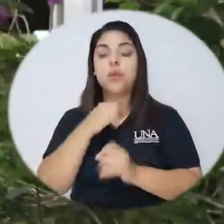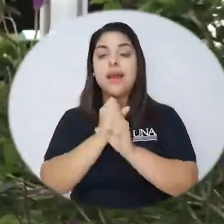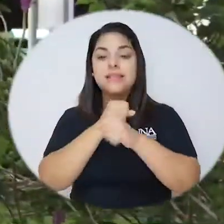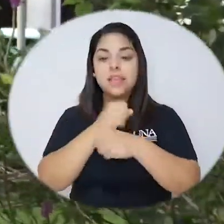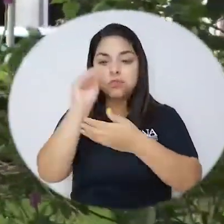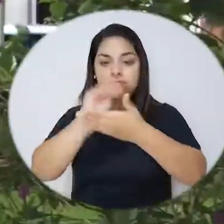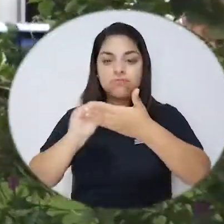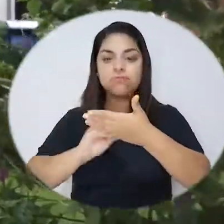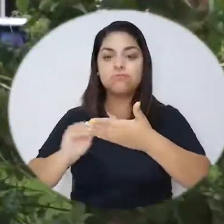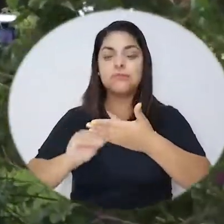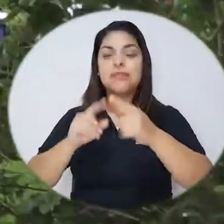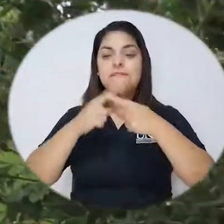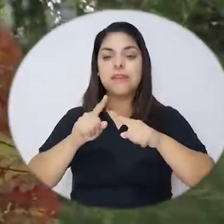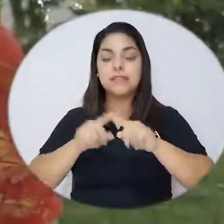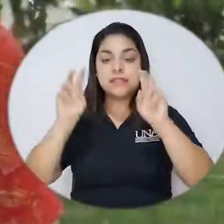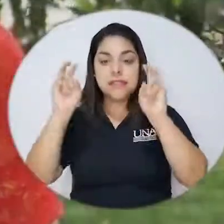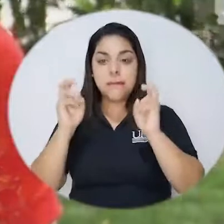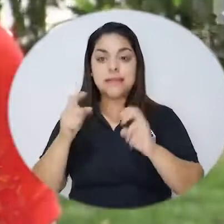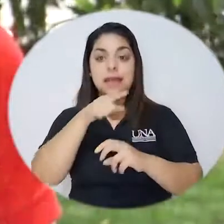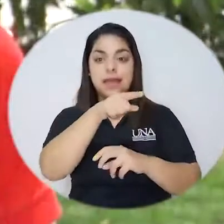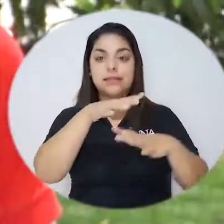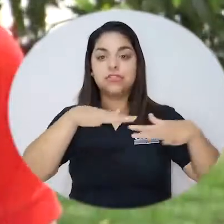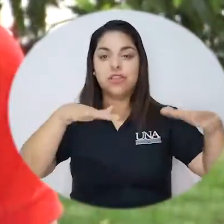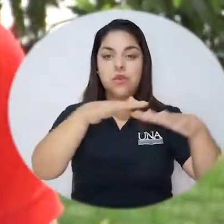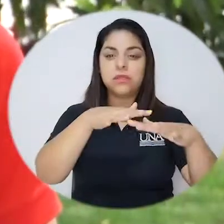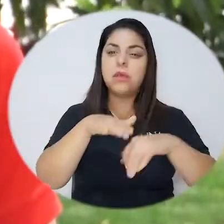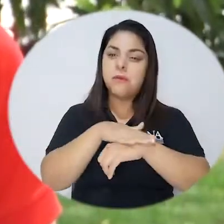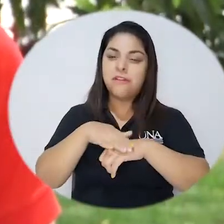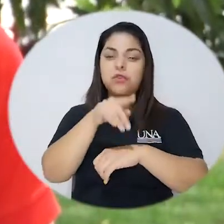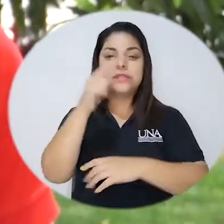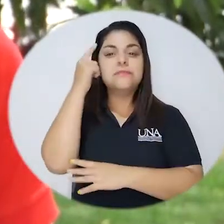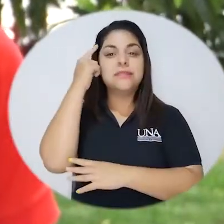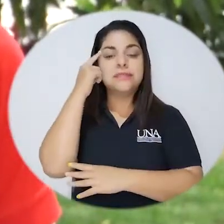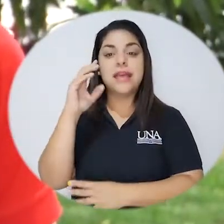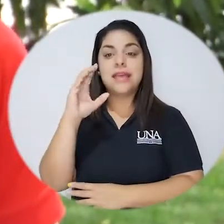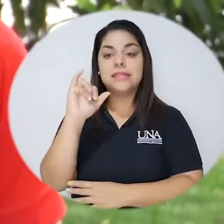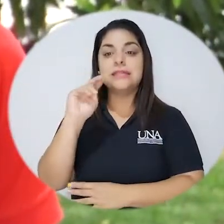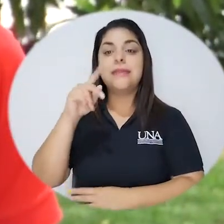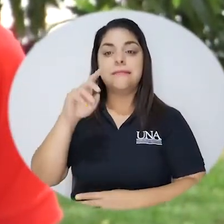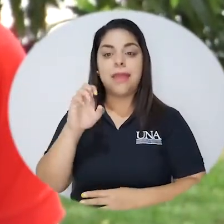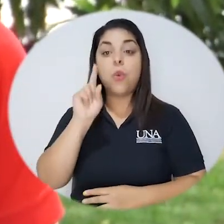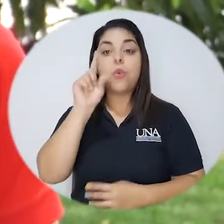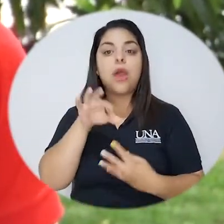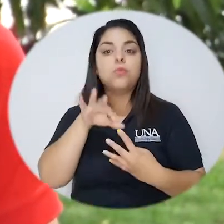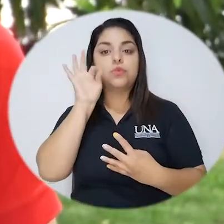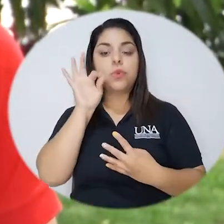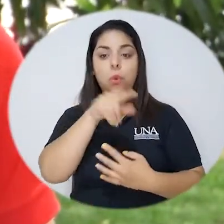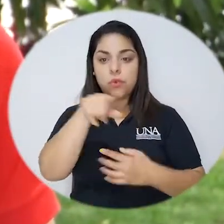de startups en las regiones. Los invito a que valoren el CIMPE como una opción en la cual